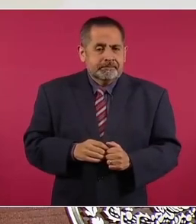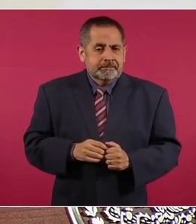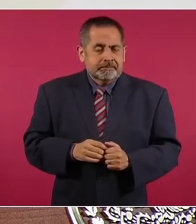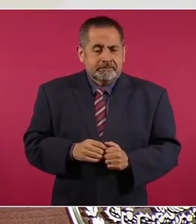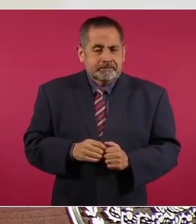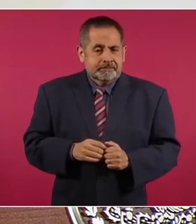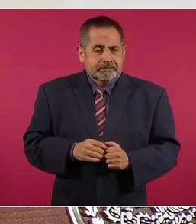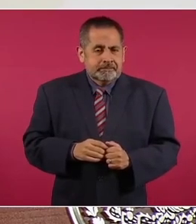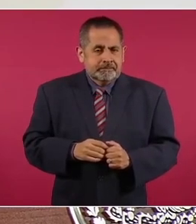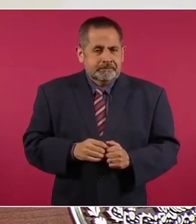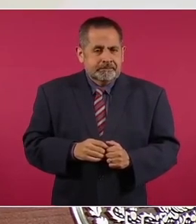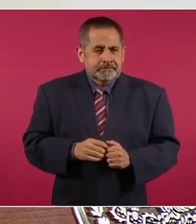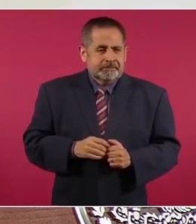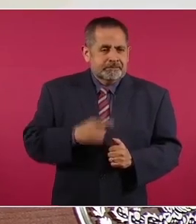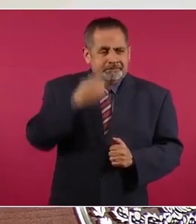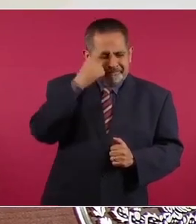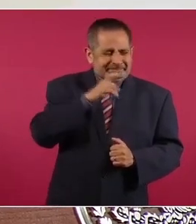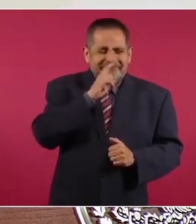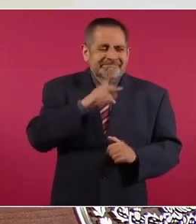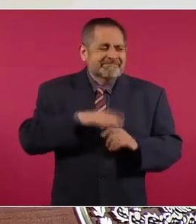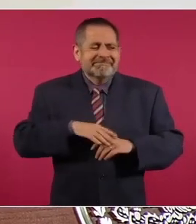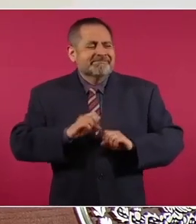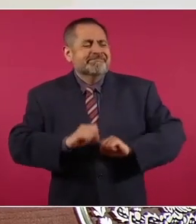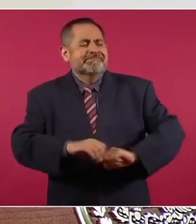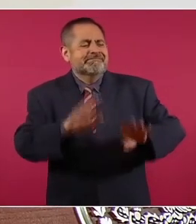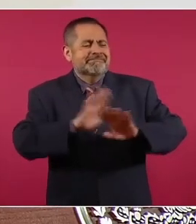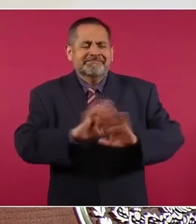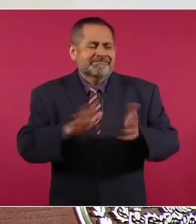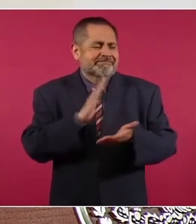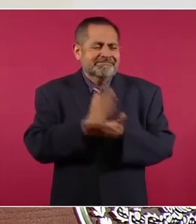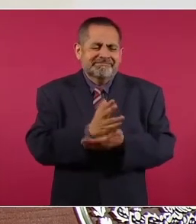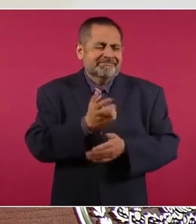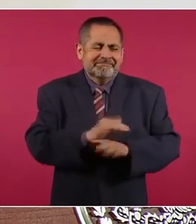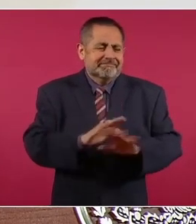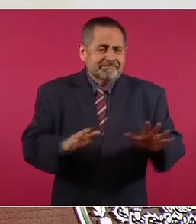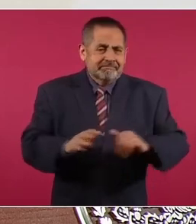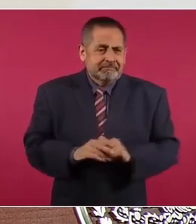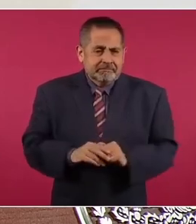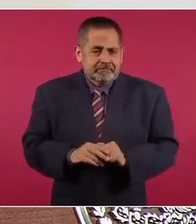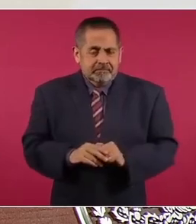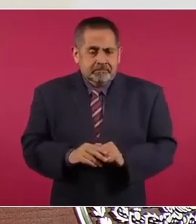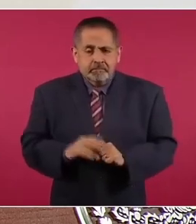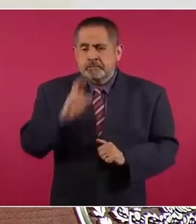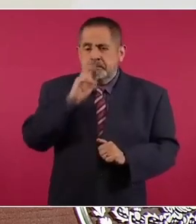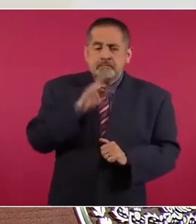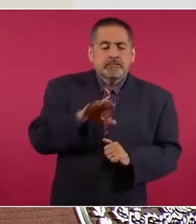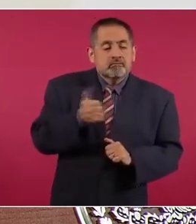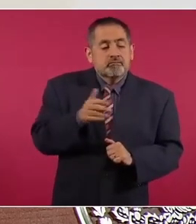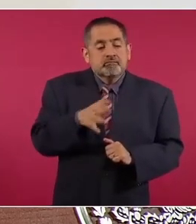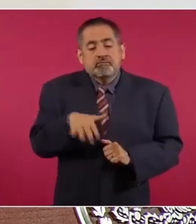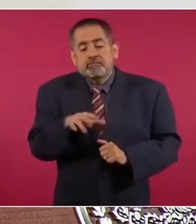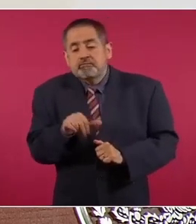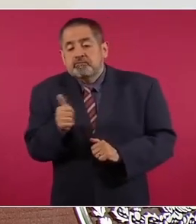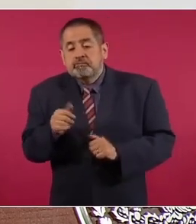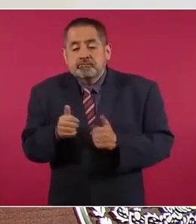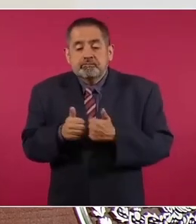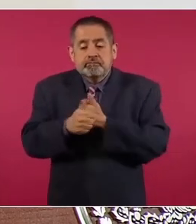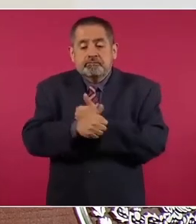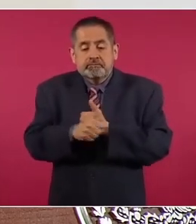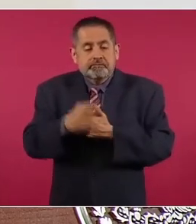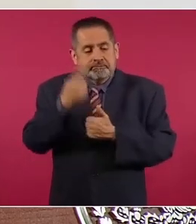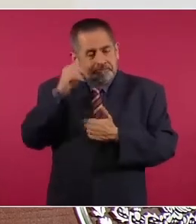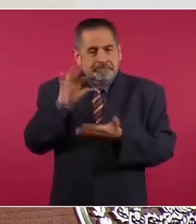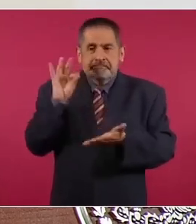para qué nos metemos o vamos a buscar la forma de darle